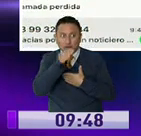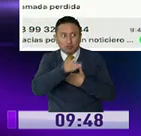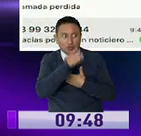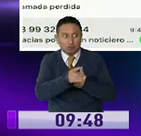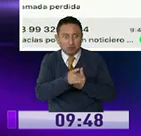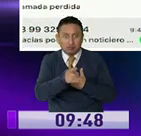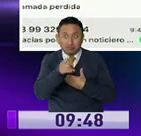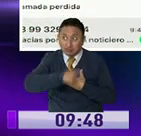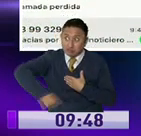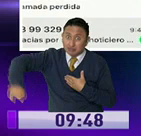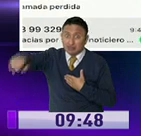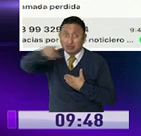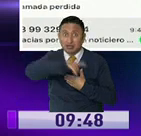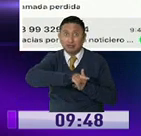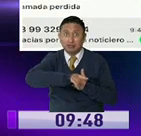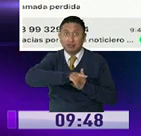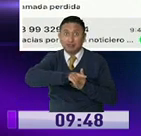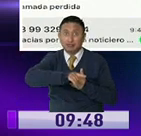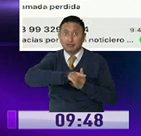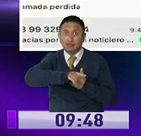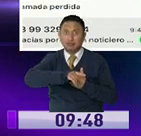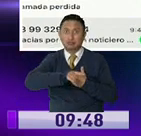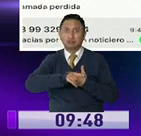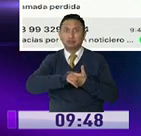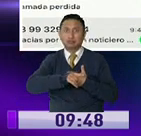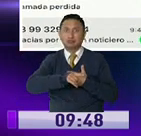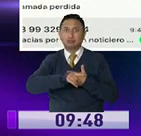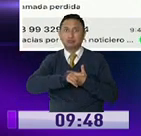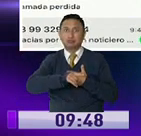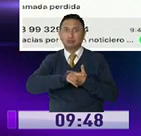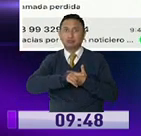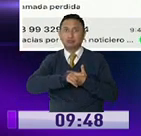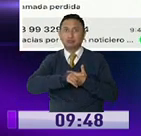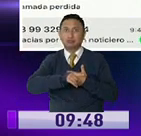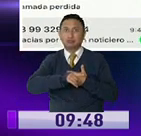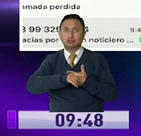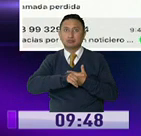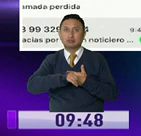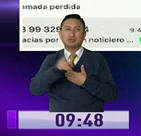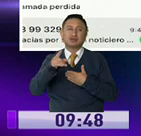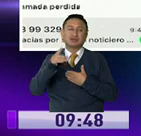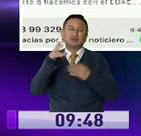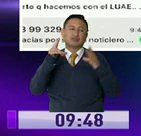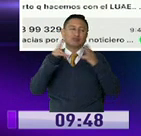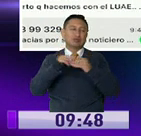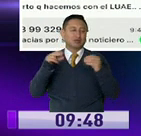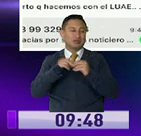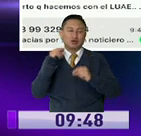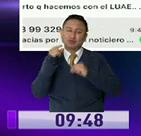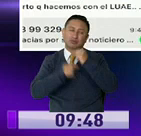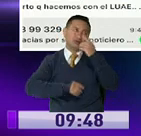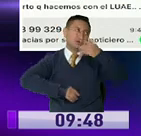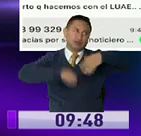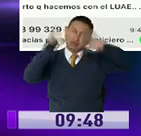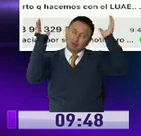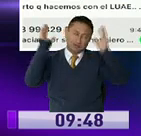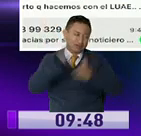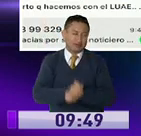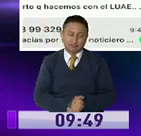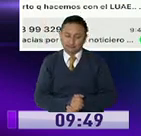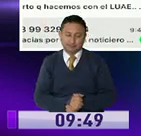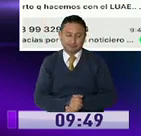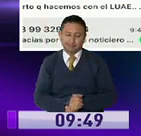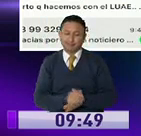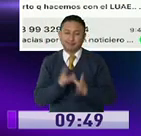que aún no hay algo que puede eliminar. Bueno, ahí está hablando de las mafias y todo el tema. El asunto